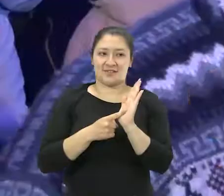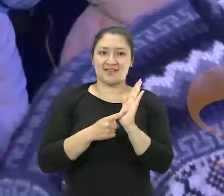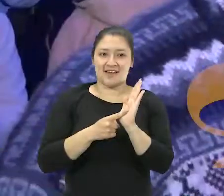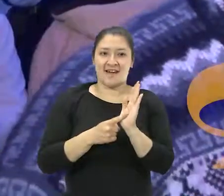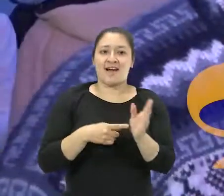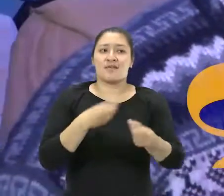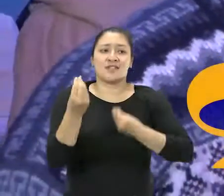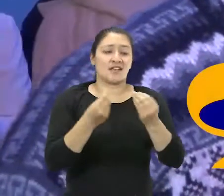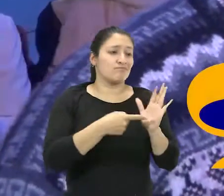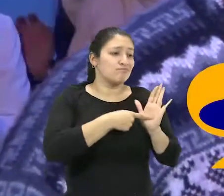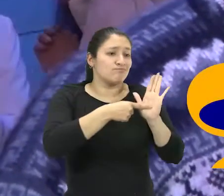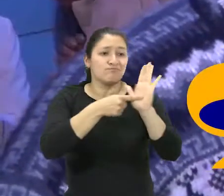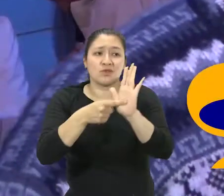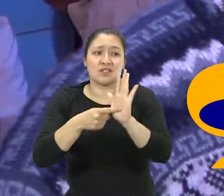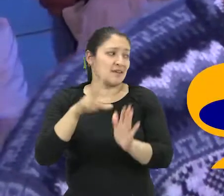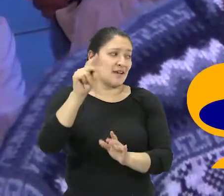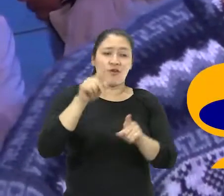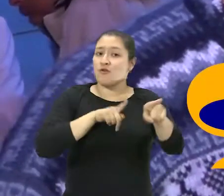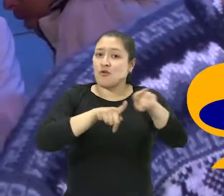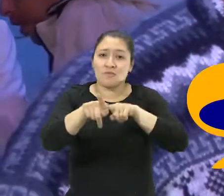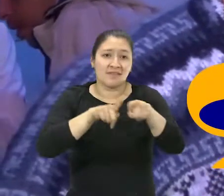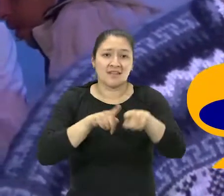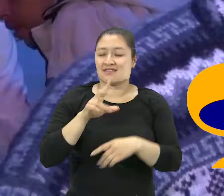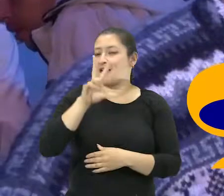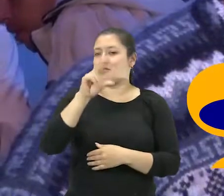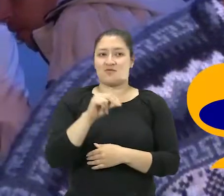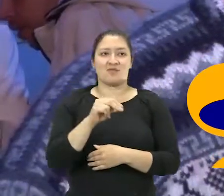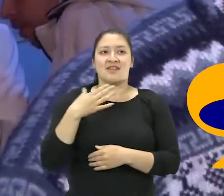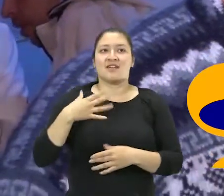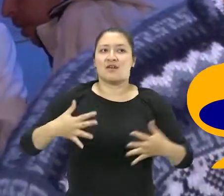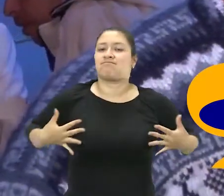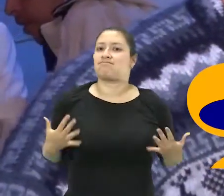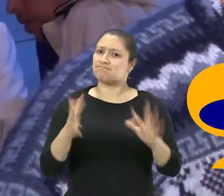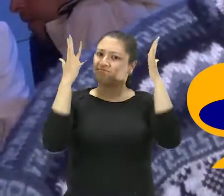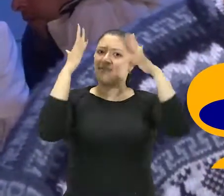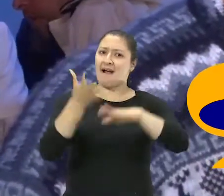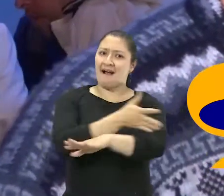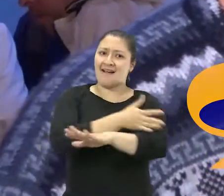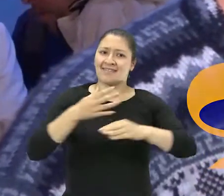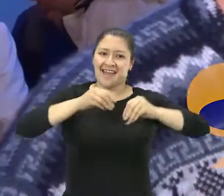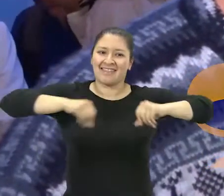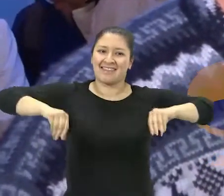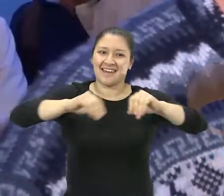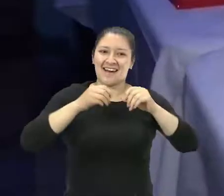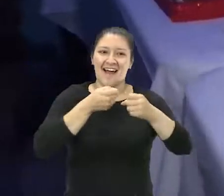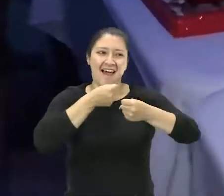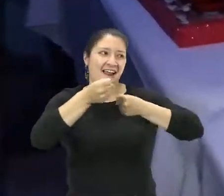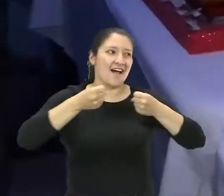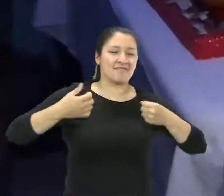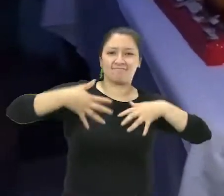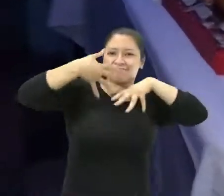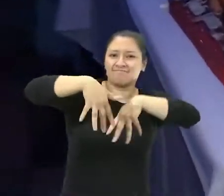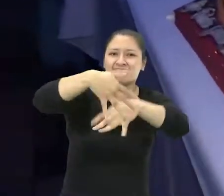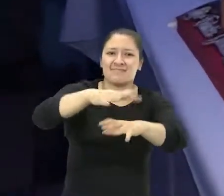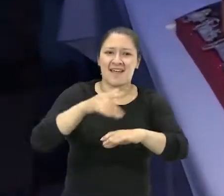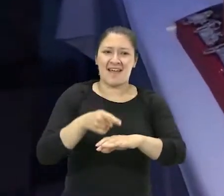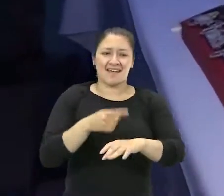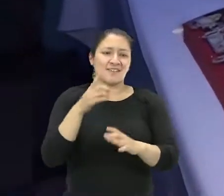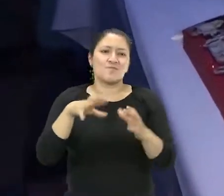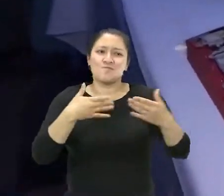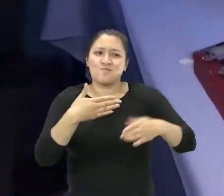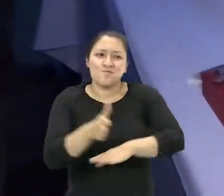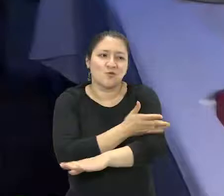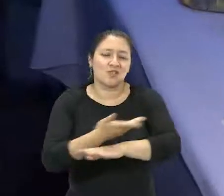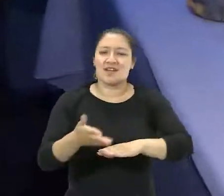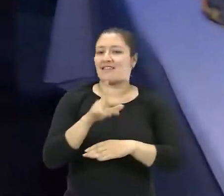su totalidad en el carnaval solamente a hacer una muestra ya no concursal sino como lo que debería ser el canto a la tierra un encuentro de agrupaciones